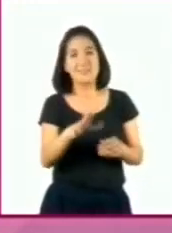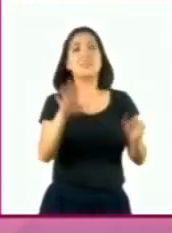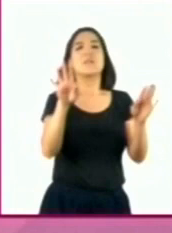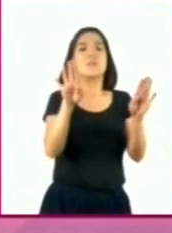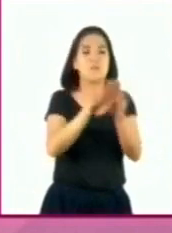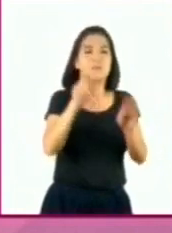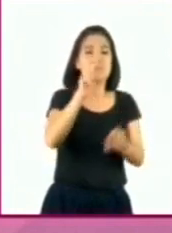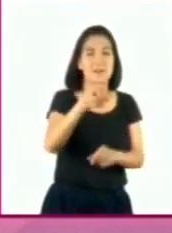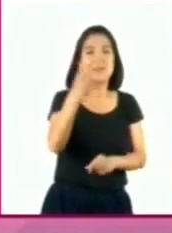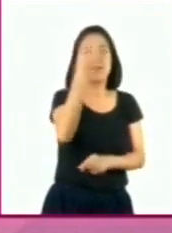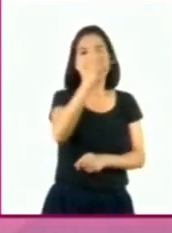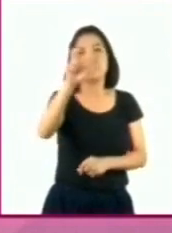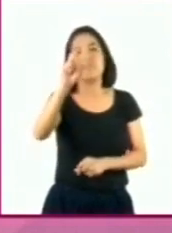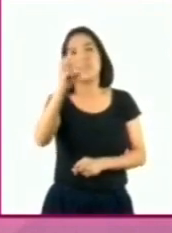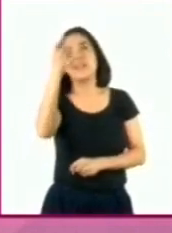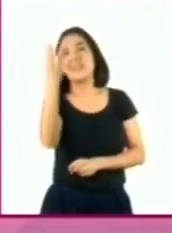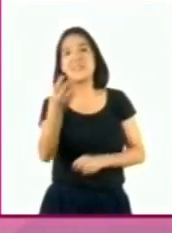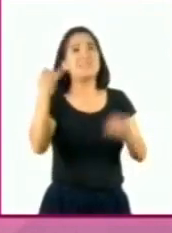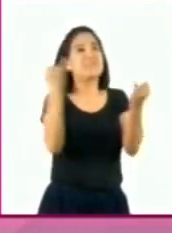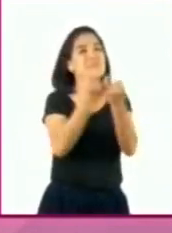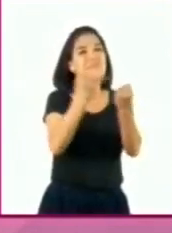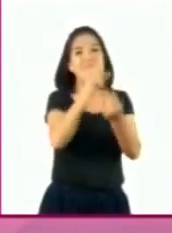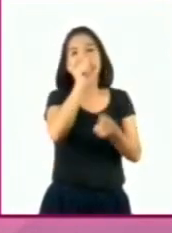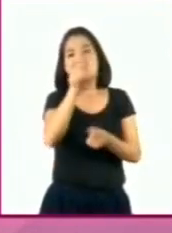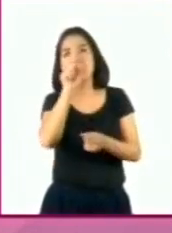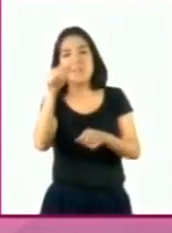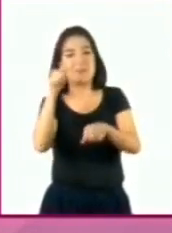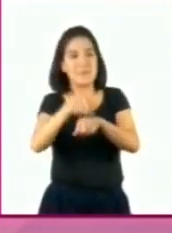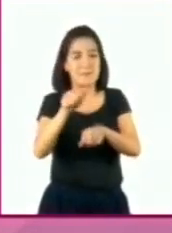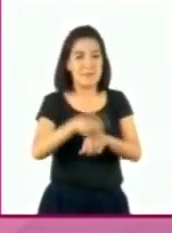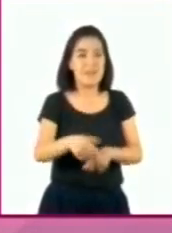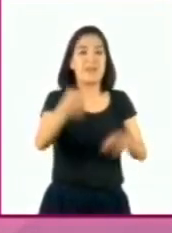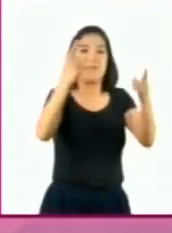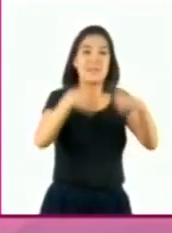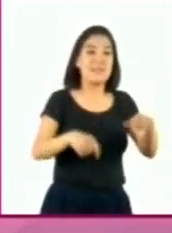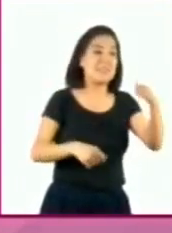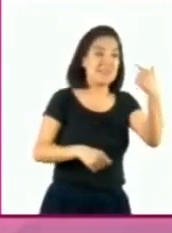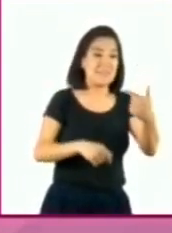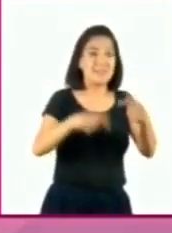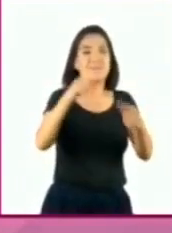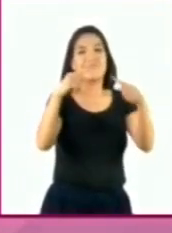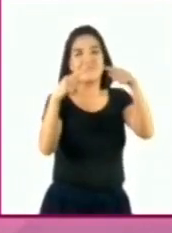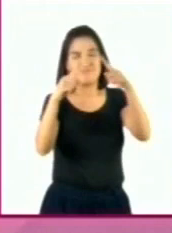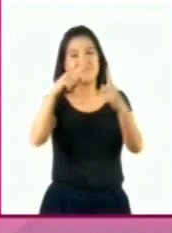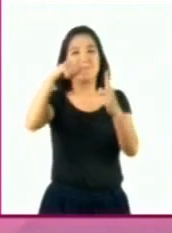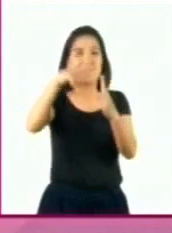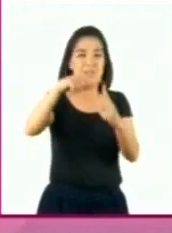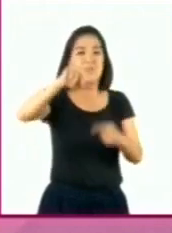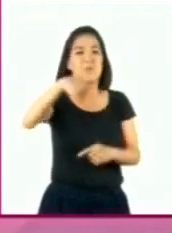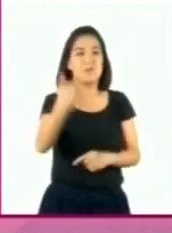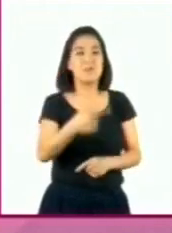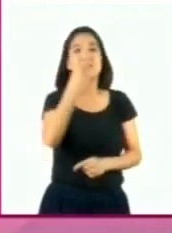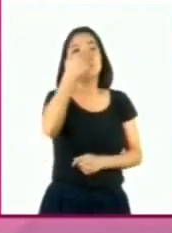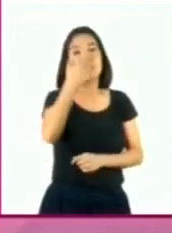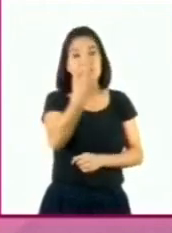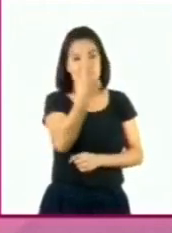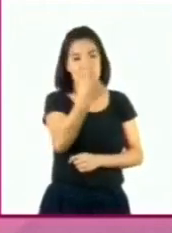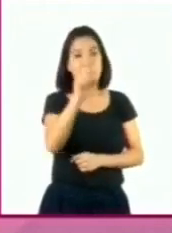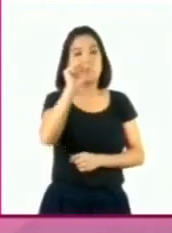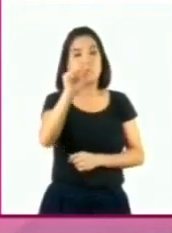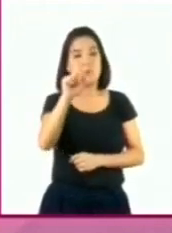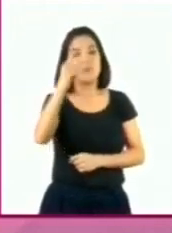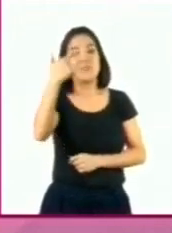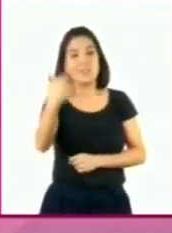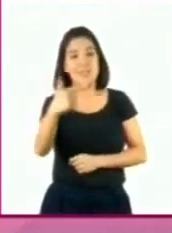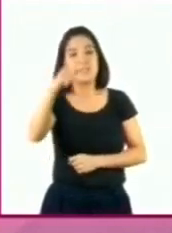manera sucesiva. En el caso de doce séptimos, los cocientes serán 7, 1, 4, 2,